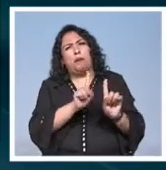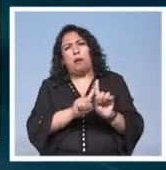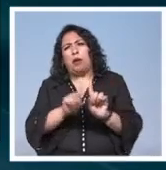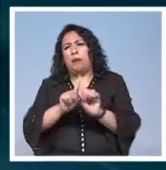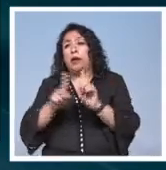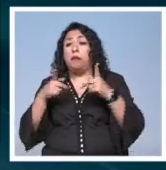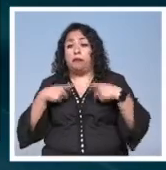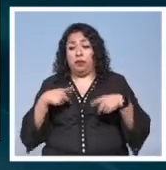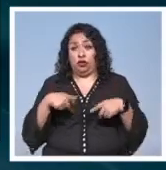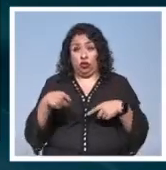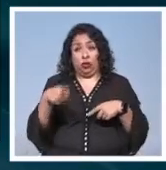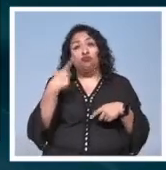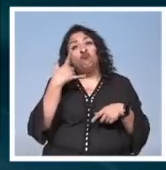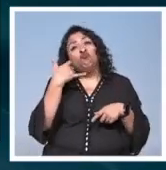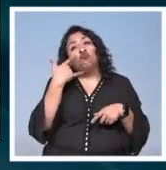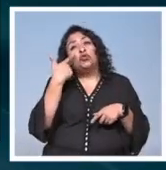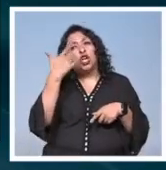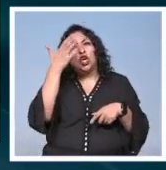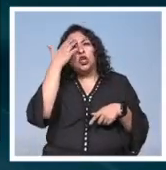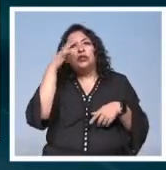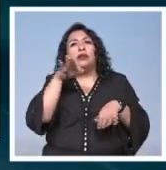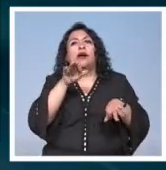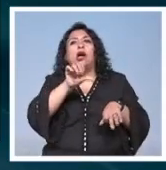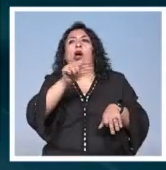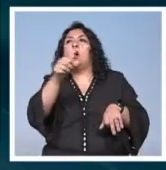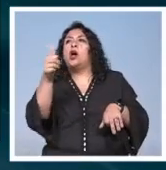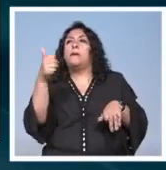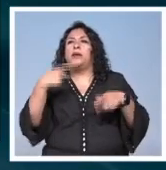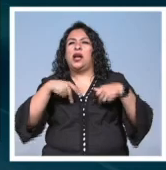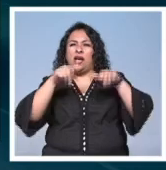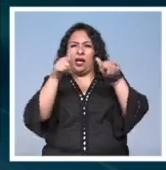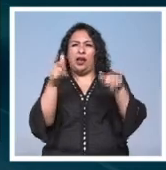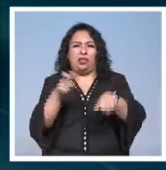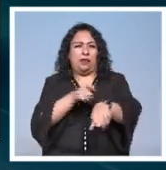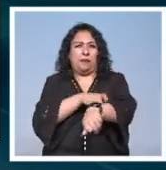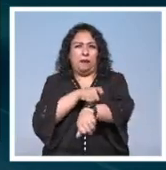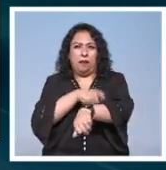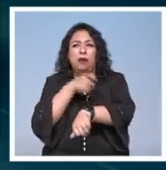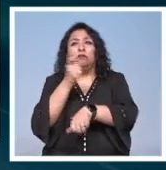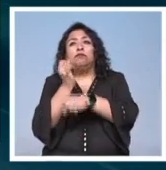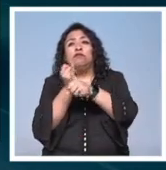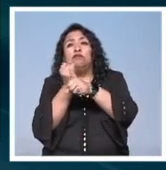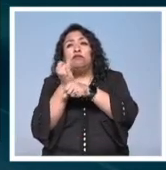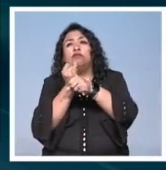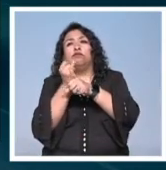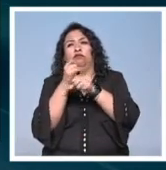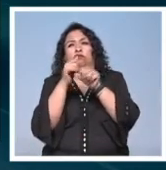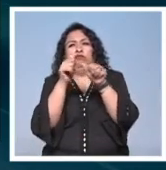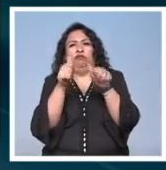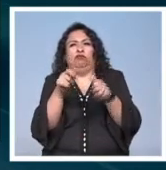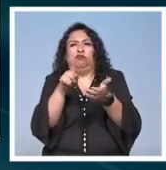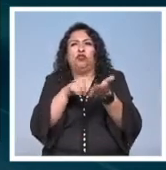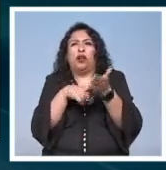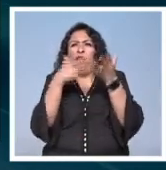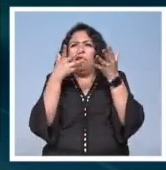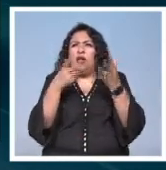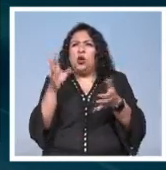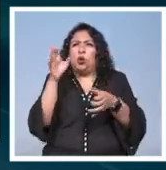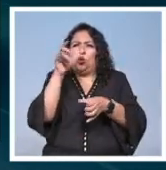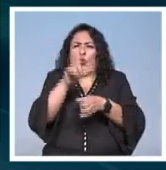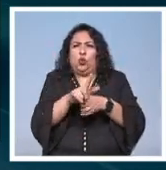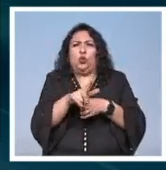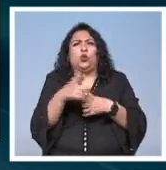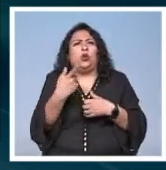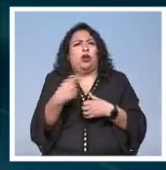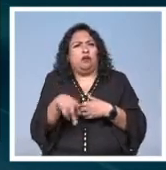al público conocer el trabajo de aquellos artistas de la tinta que han explorado en su obra la riqueza cultural